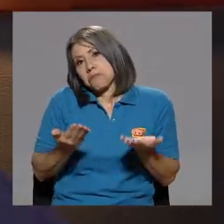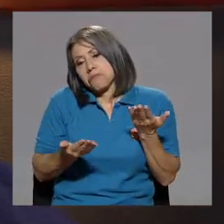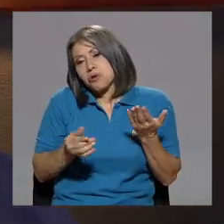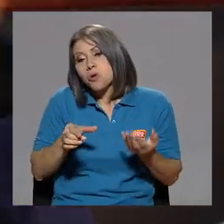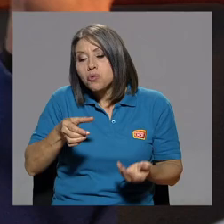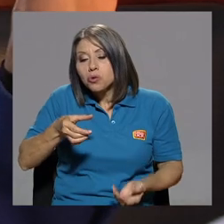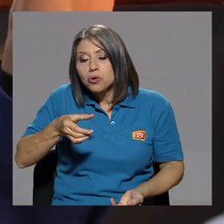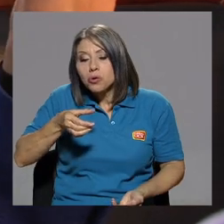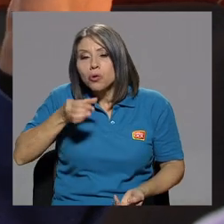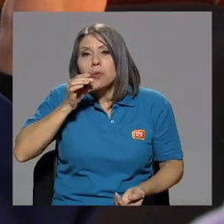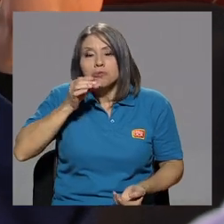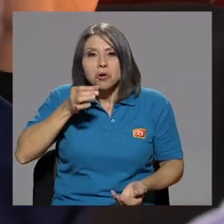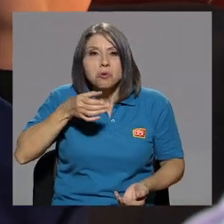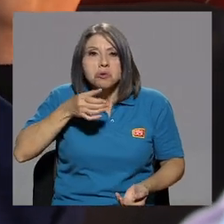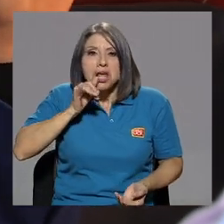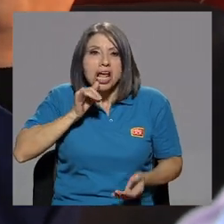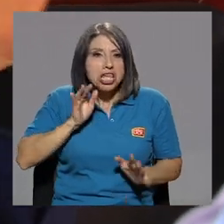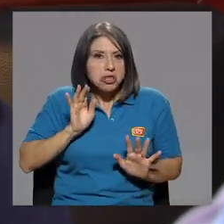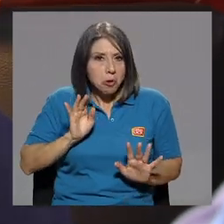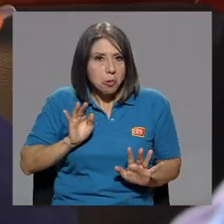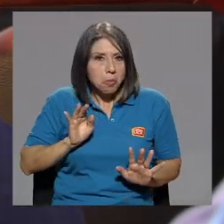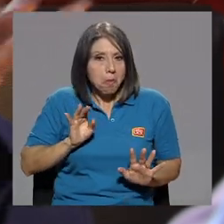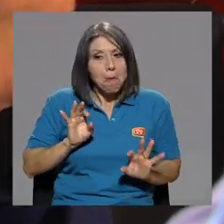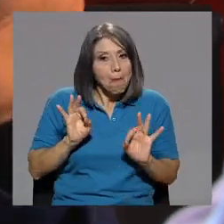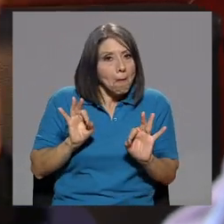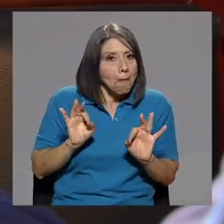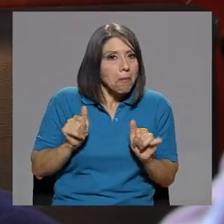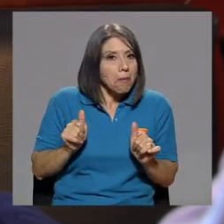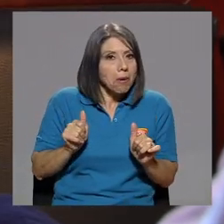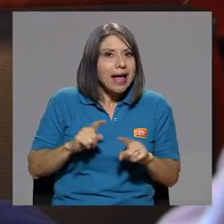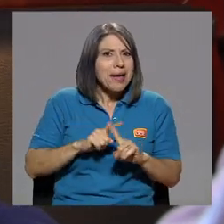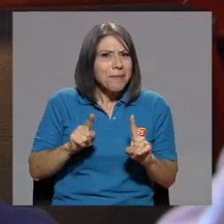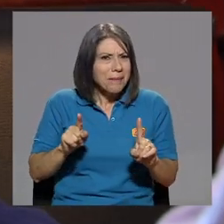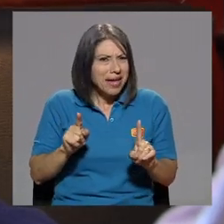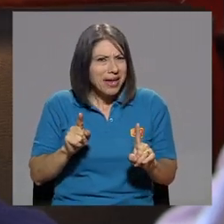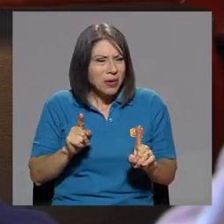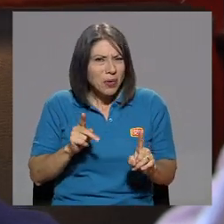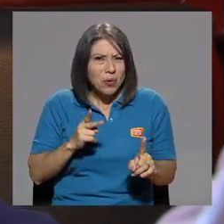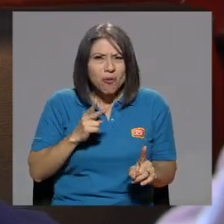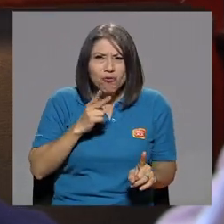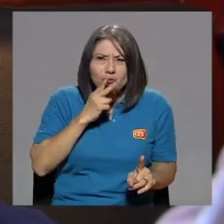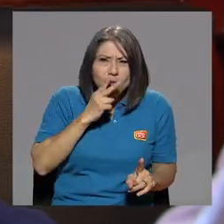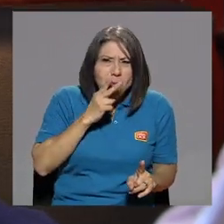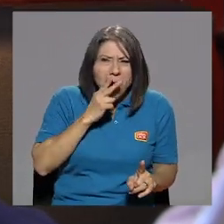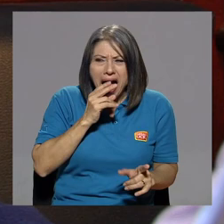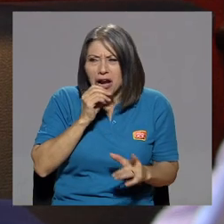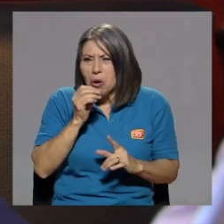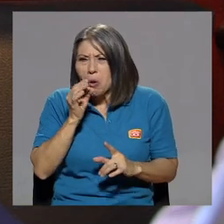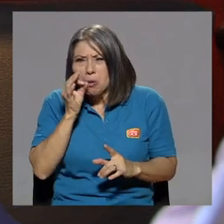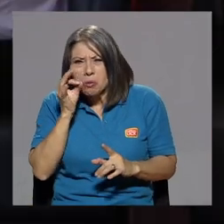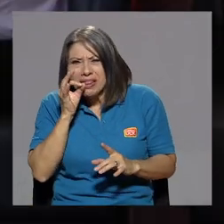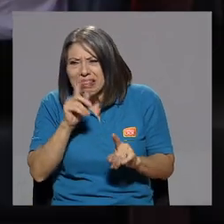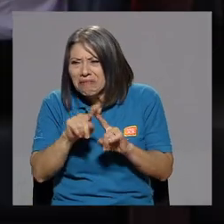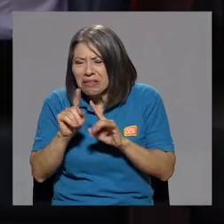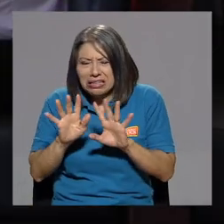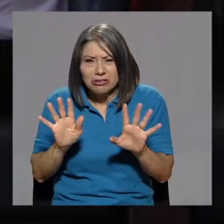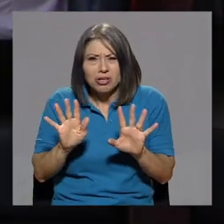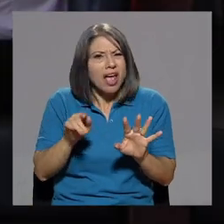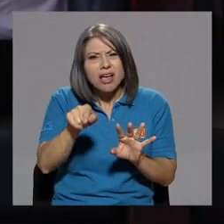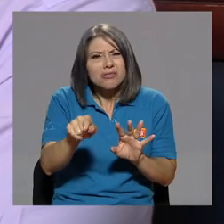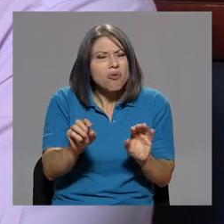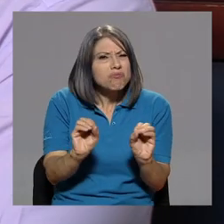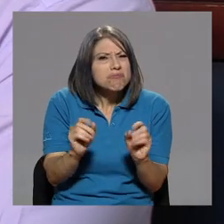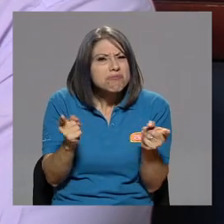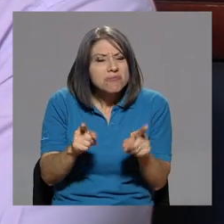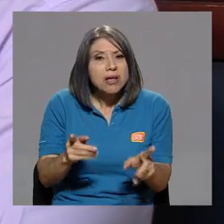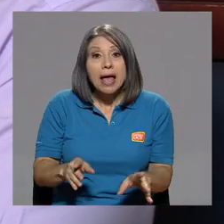traguito, está de buen ver, pero fumar o las cochinadas esas, es que no llegan a